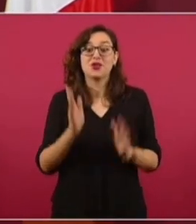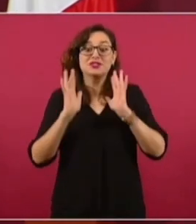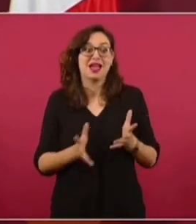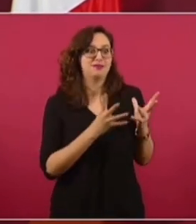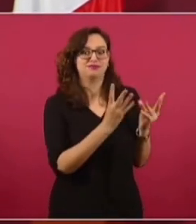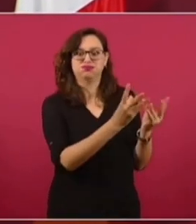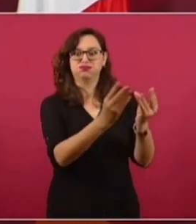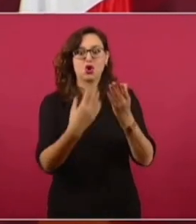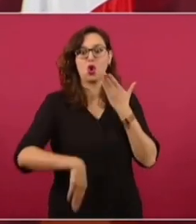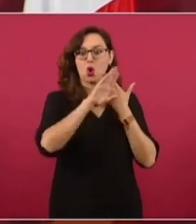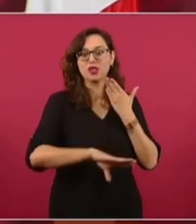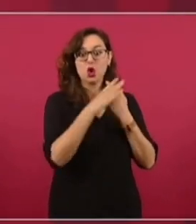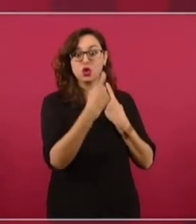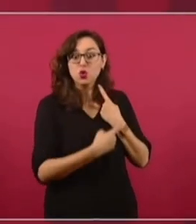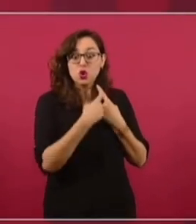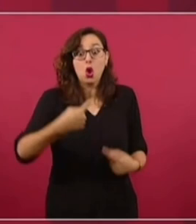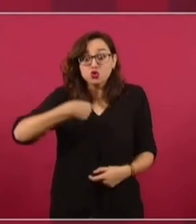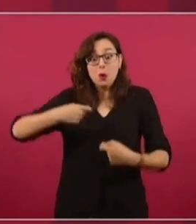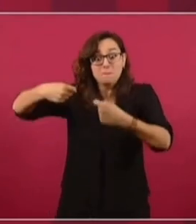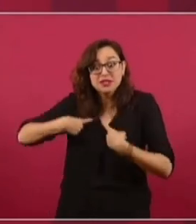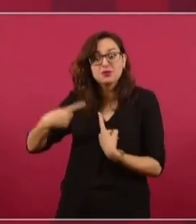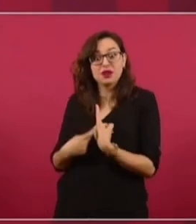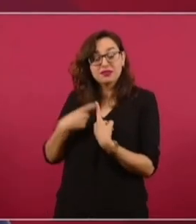críticos, todavía que yo le meta.